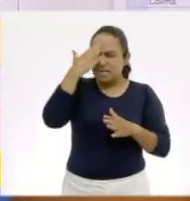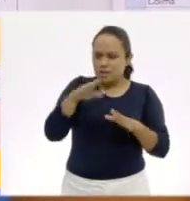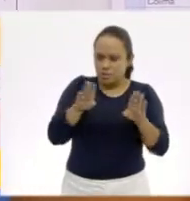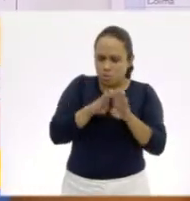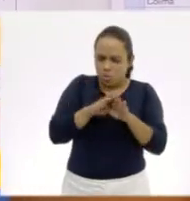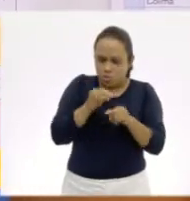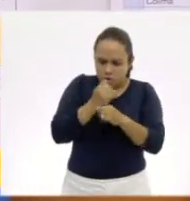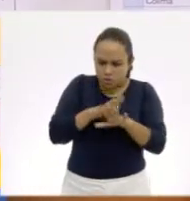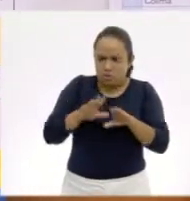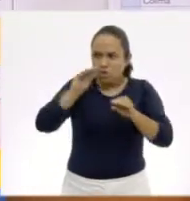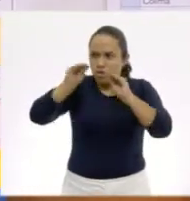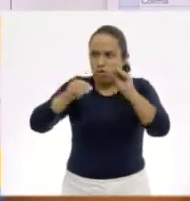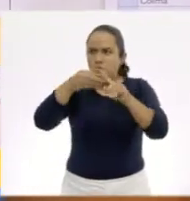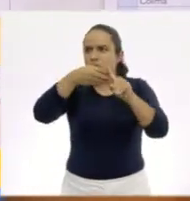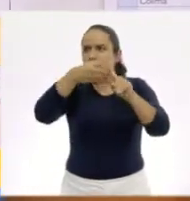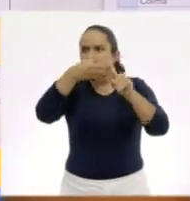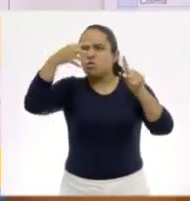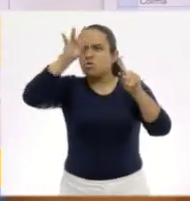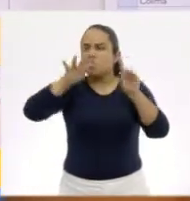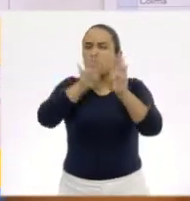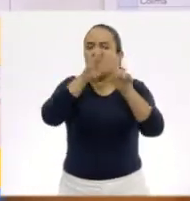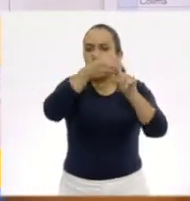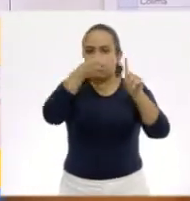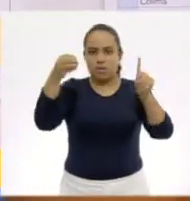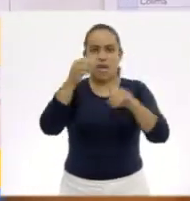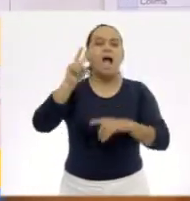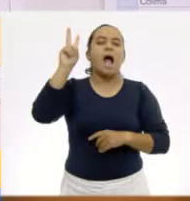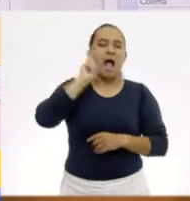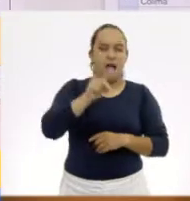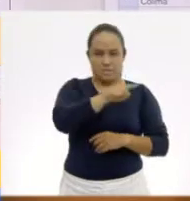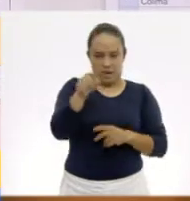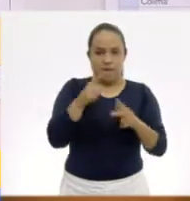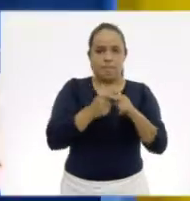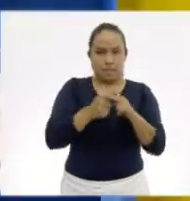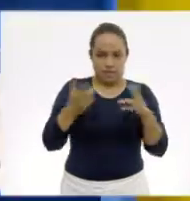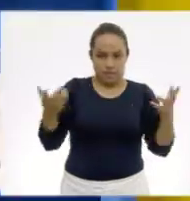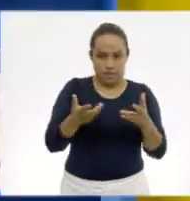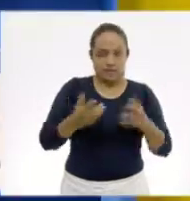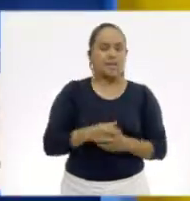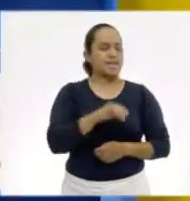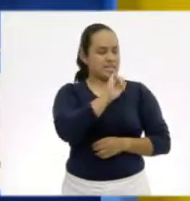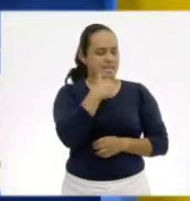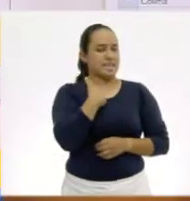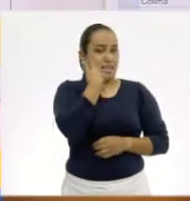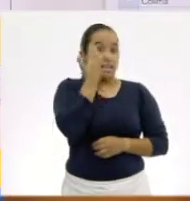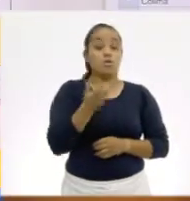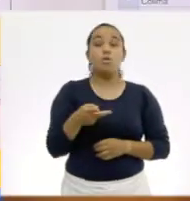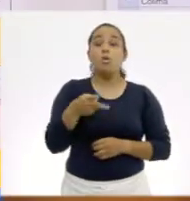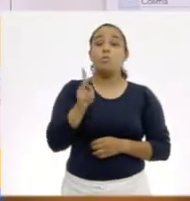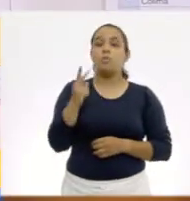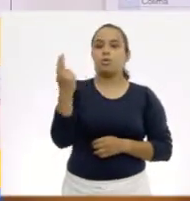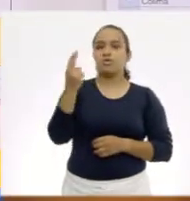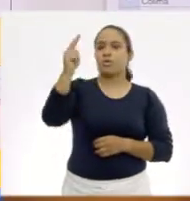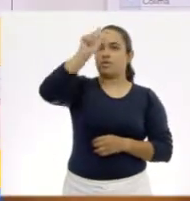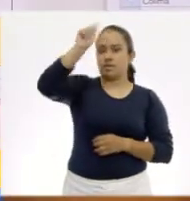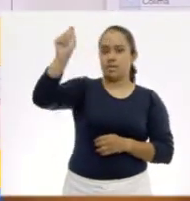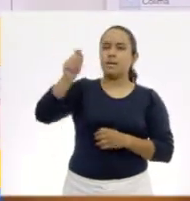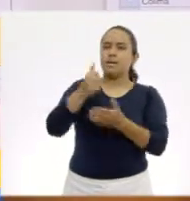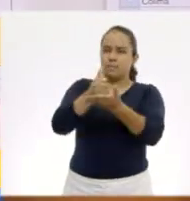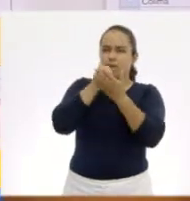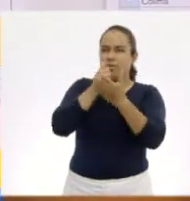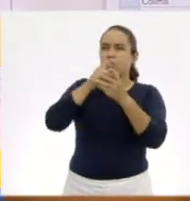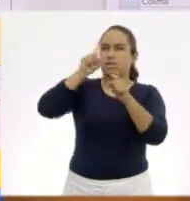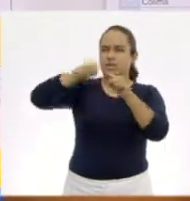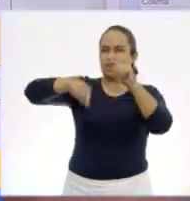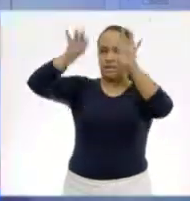información y cómo manejar las tablas, vamos a un desafío matemático. ¿Te parece bien? A ver, me encanta la idea. Necesitamos escribir en el pizarrón. ¿Me ayudas a quitar